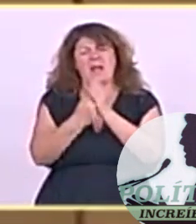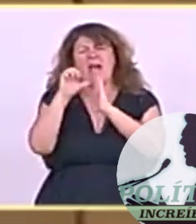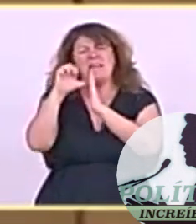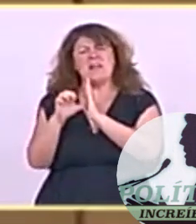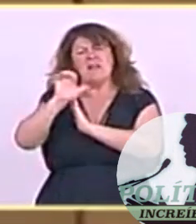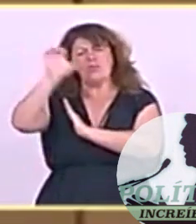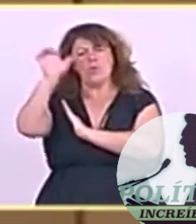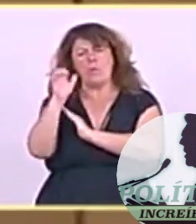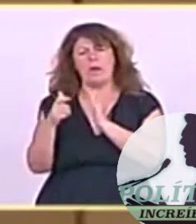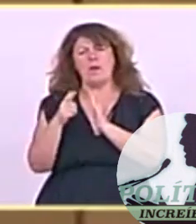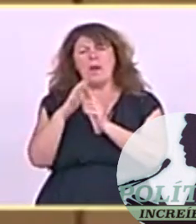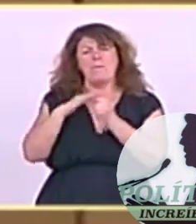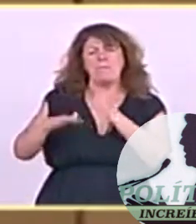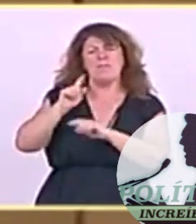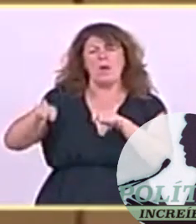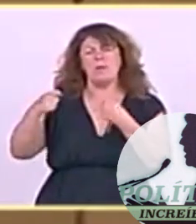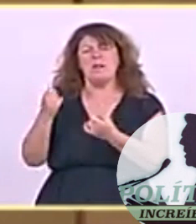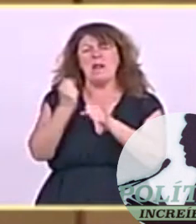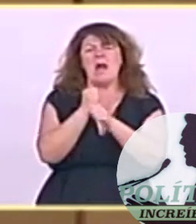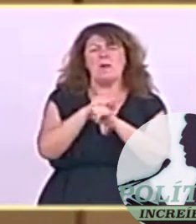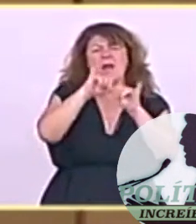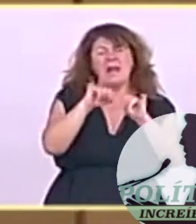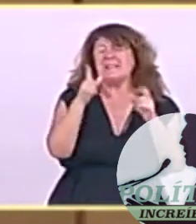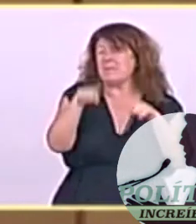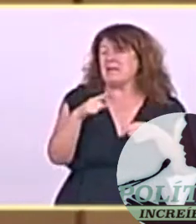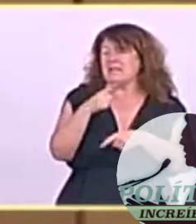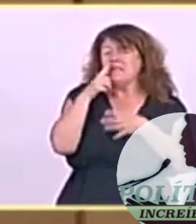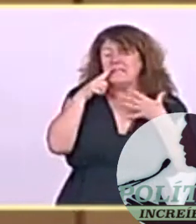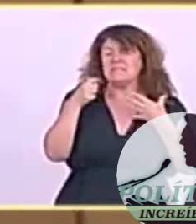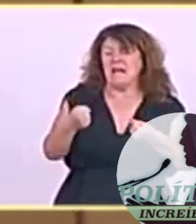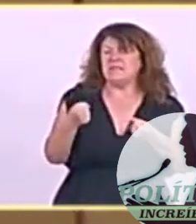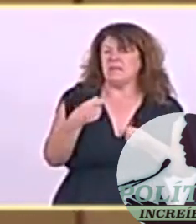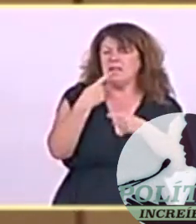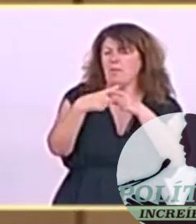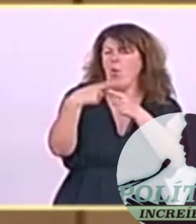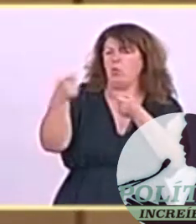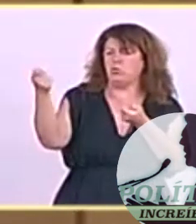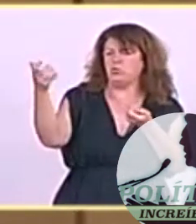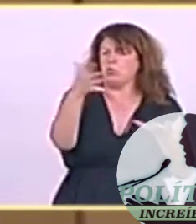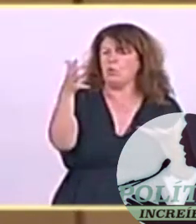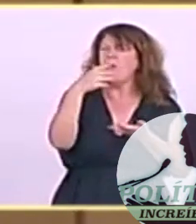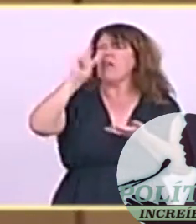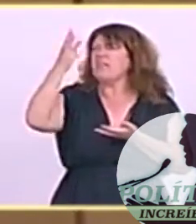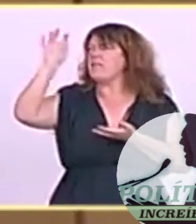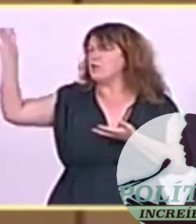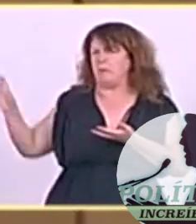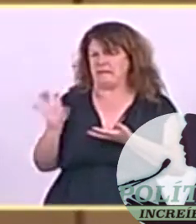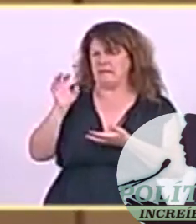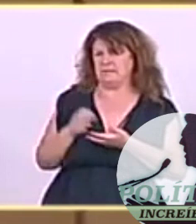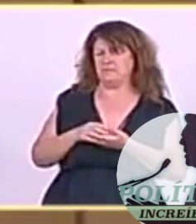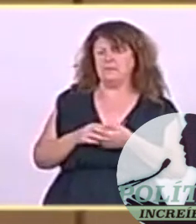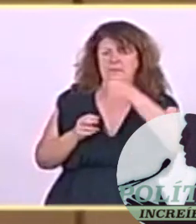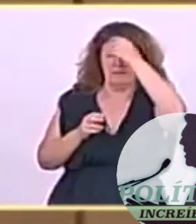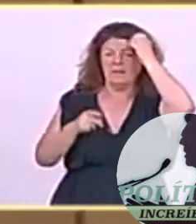sanitarios, a los productos procedentes de terceros países y si estaría dispuesto también a garantizar la trazabilidad